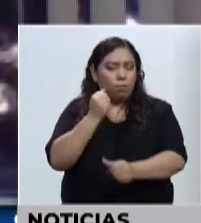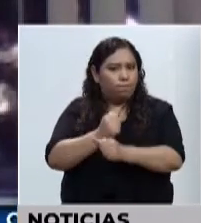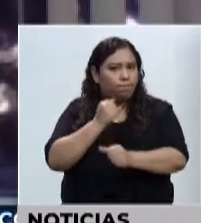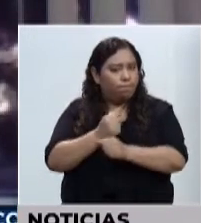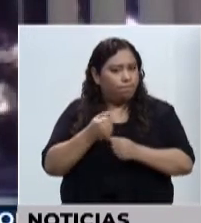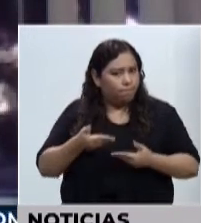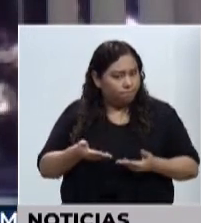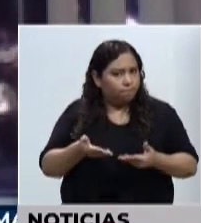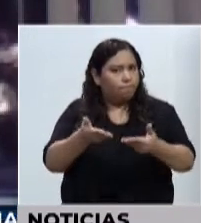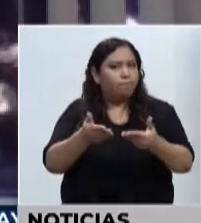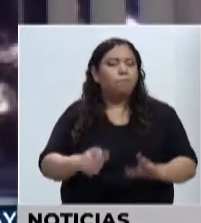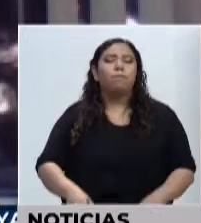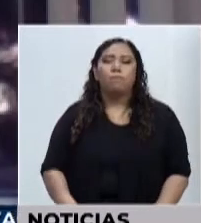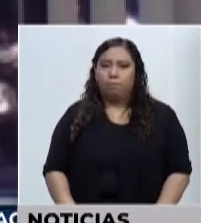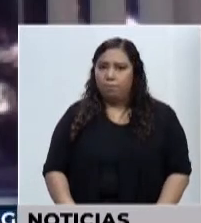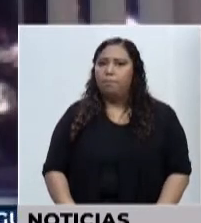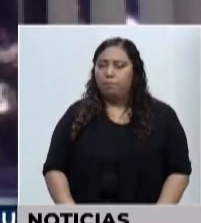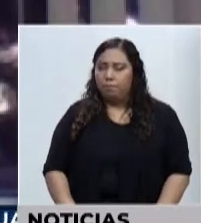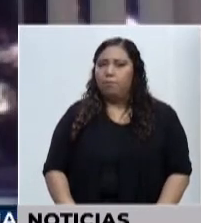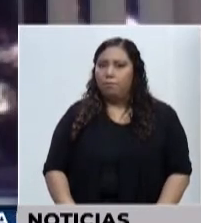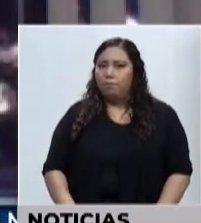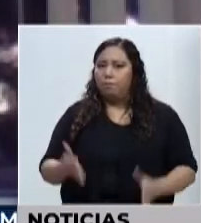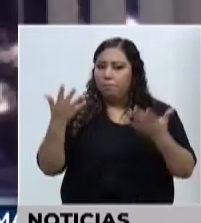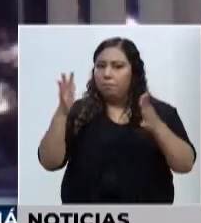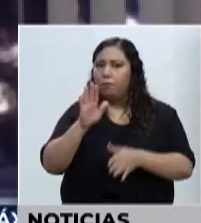Así que, que reconocerles eso.